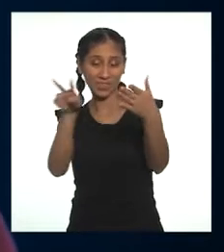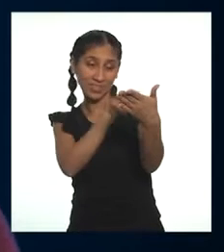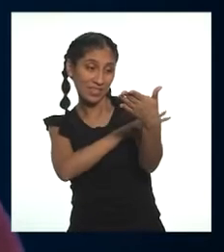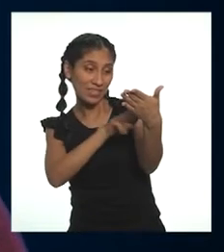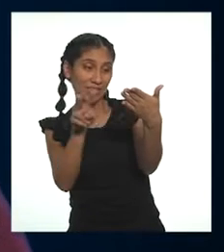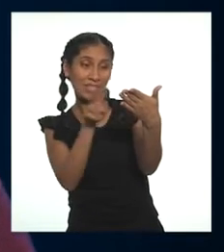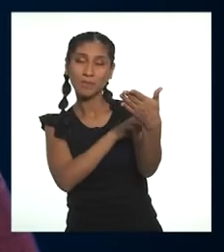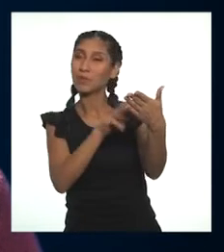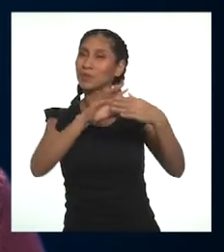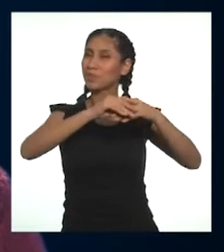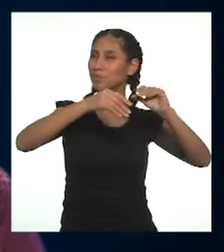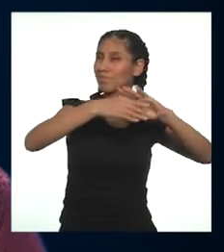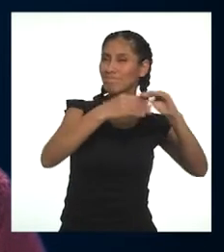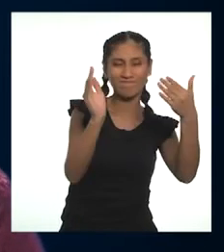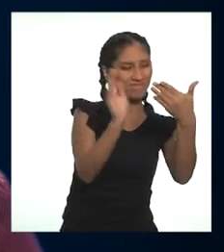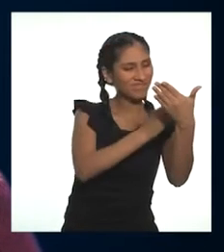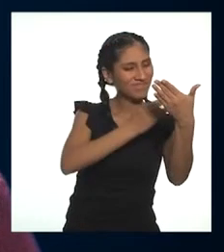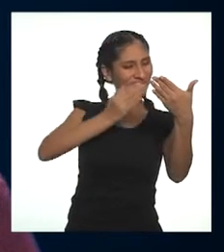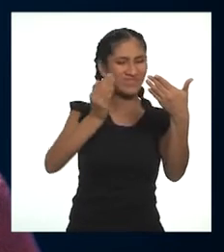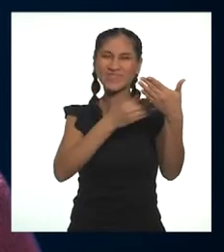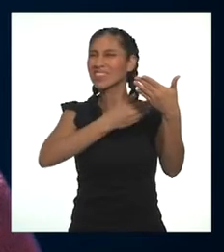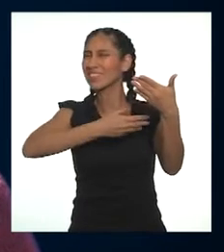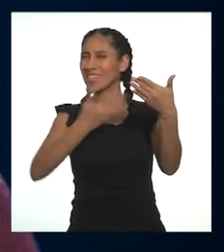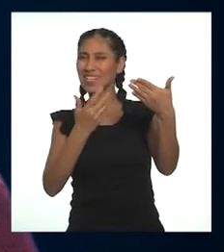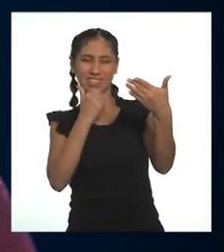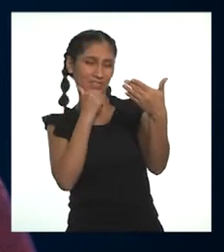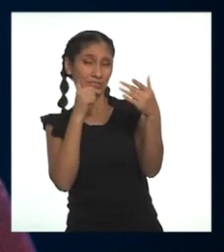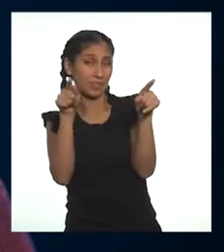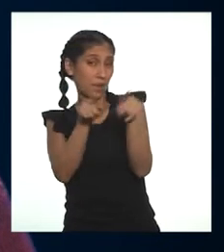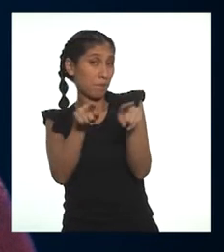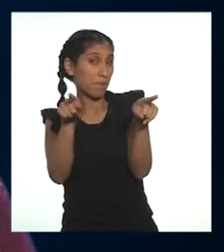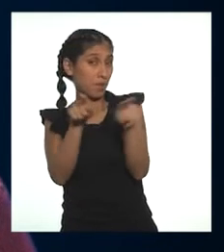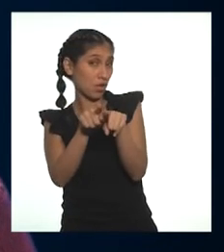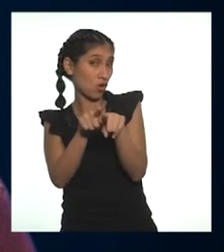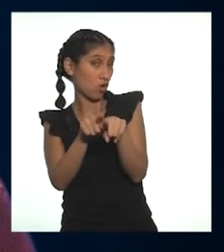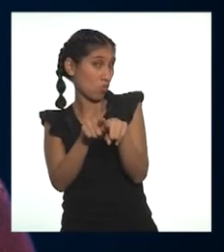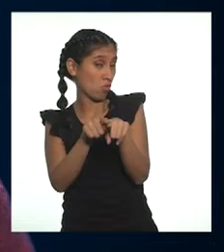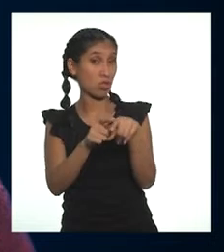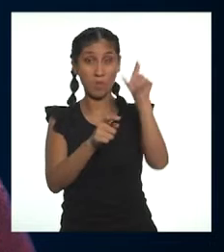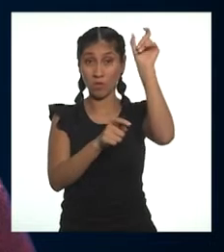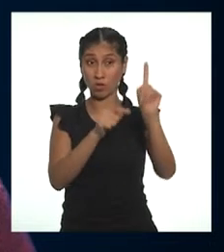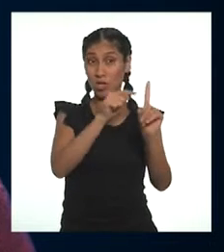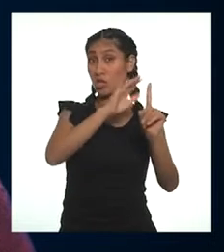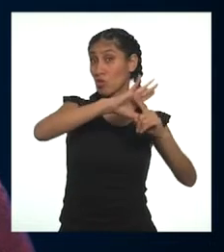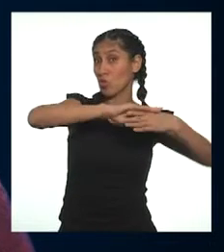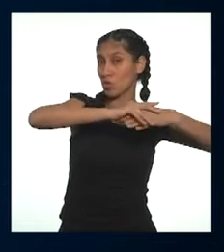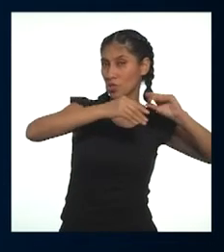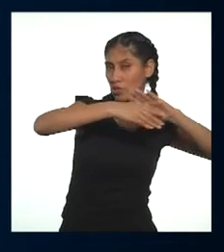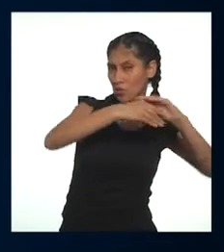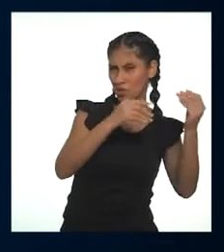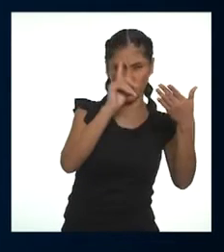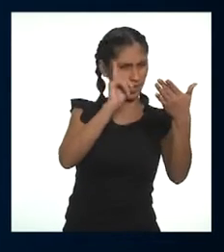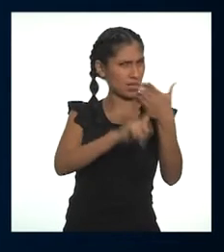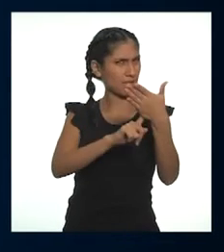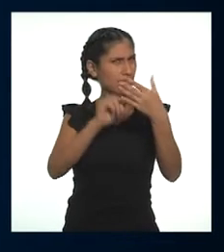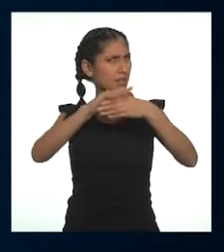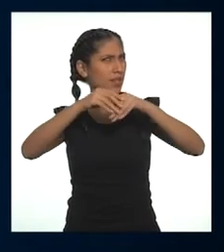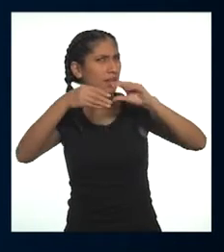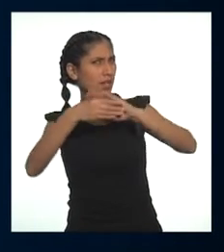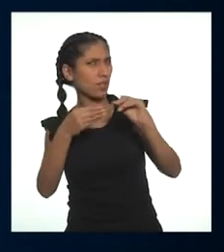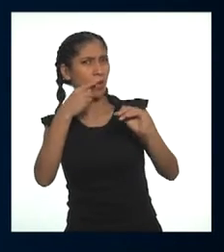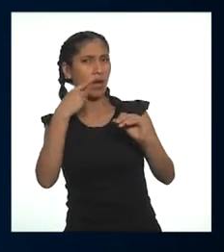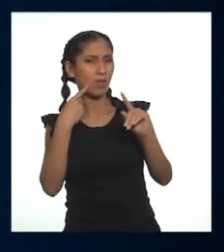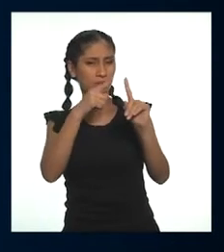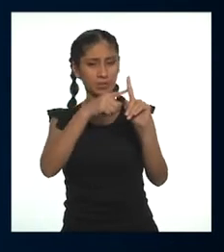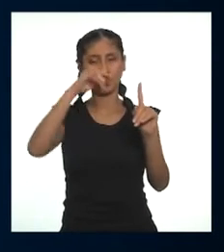Hoy leeremos un relato de vida, lo que podríamos conocer también como un testimonio. Este relato